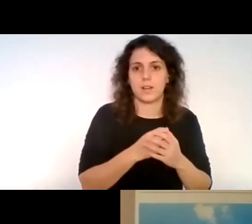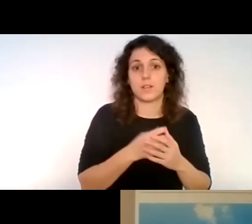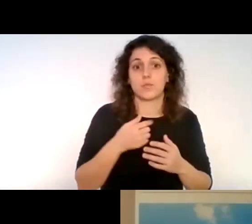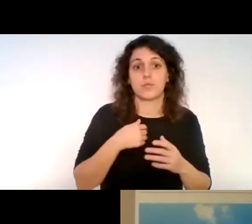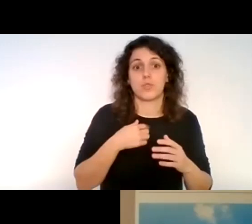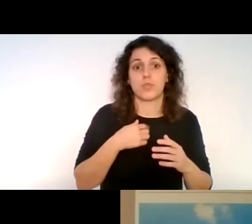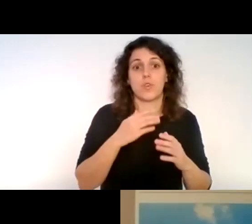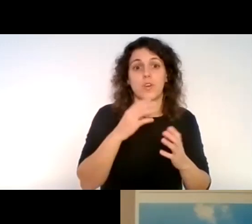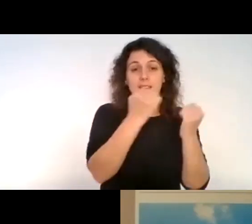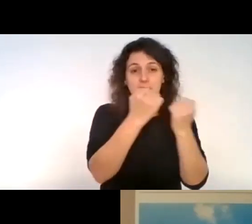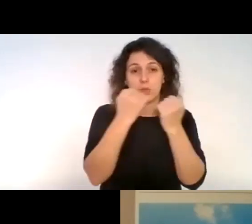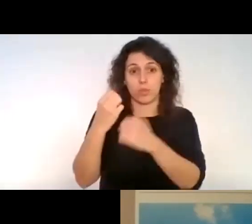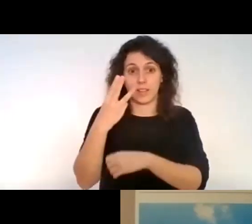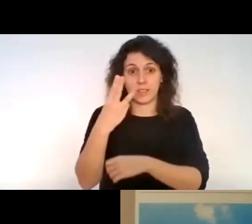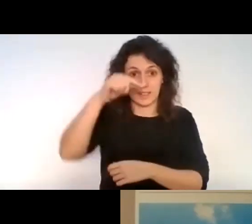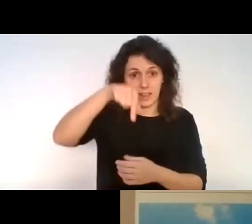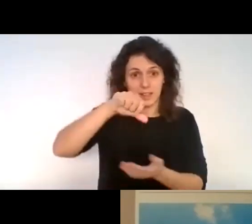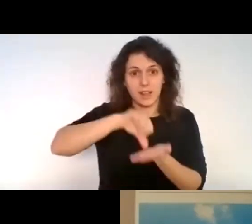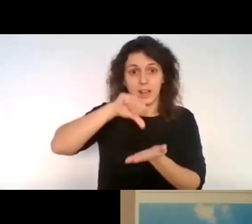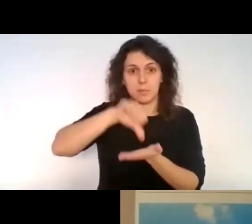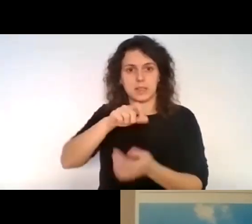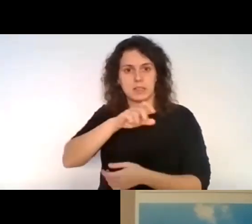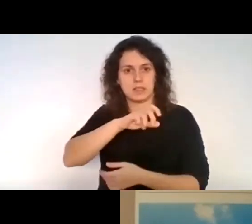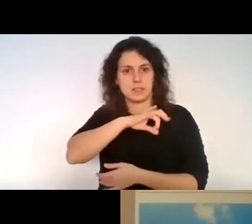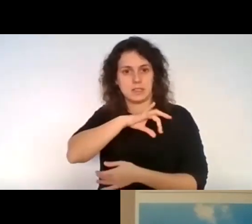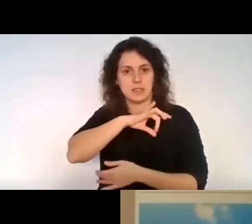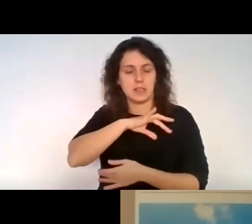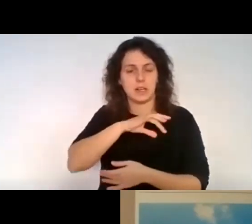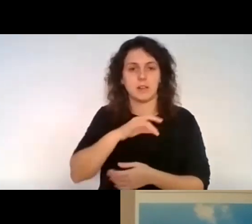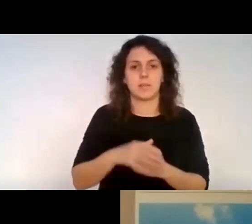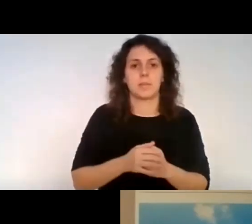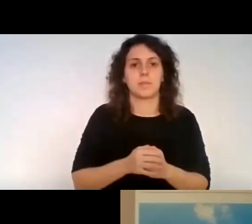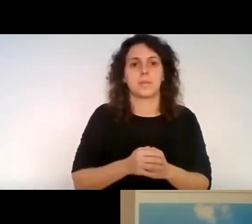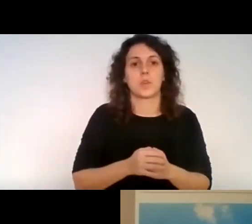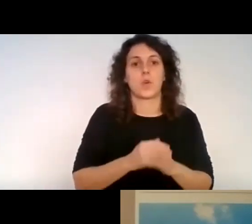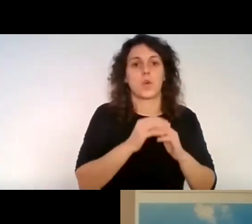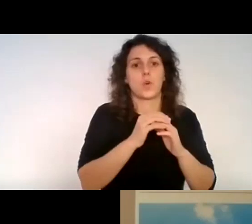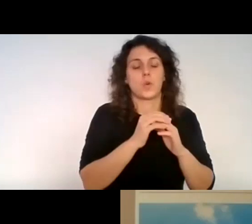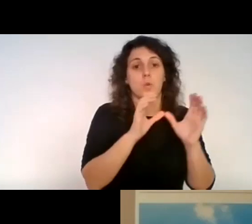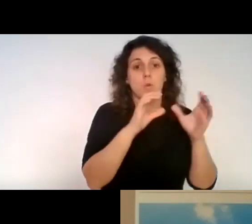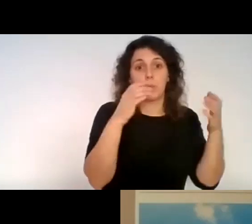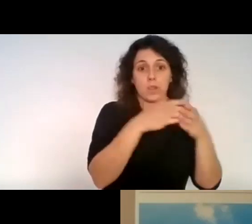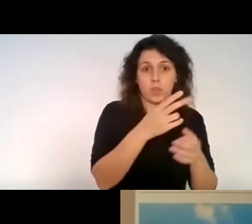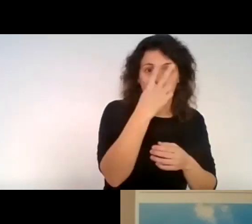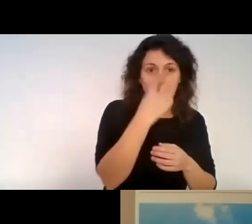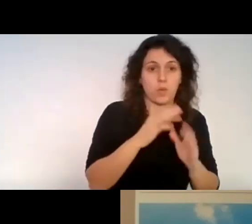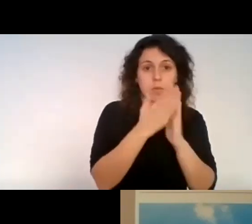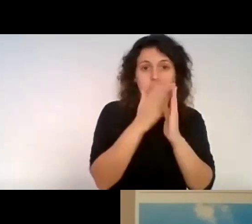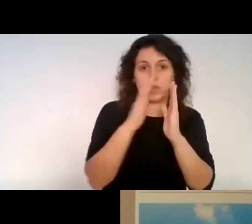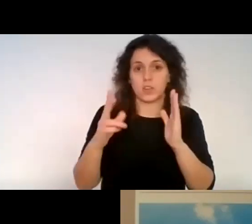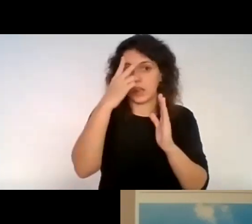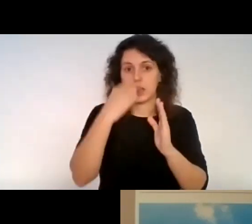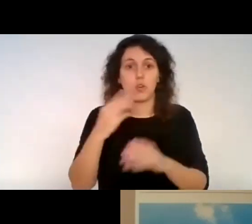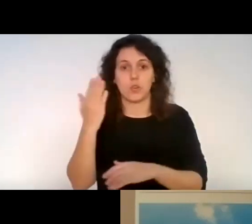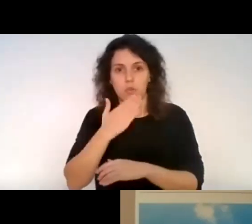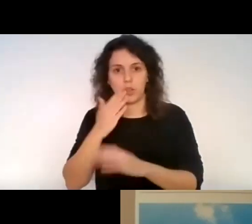instituciones que están acá en la capital de Chile, que es la Corporación para Ciegos, la Biblioteca Central para Ciegos y el Colegio